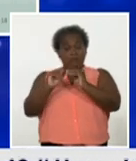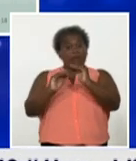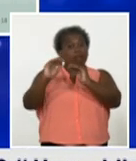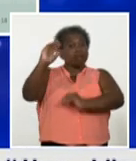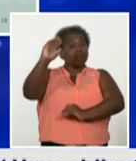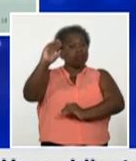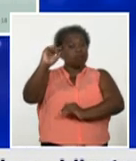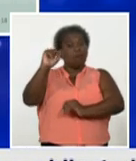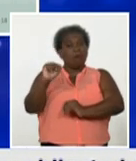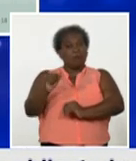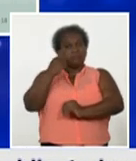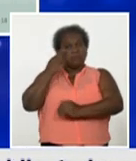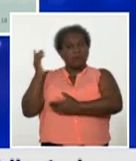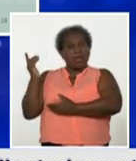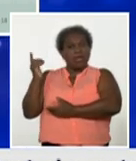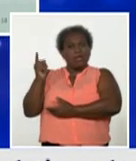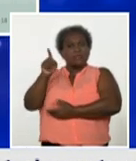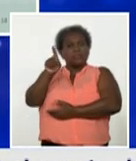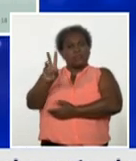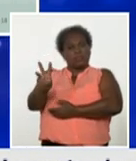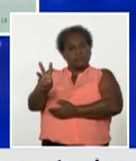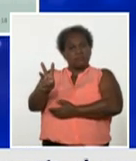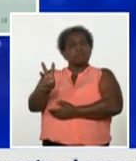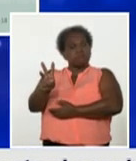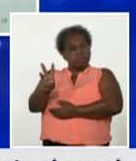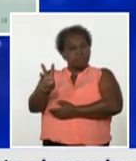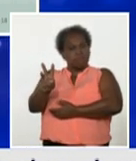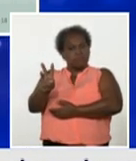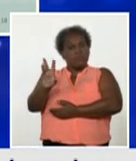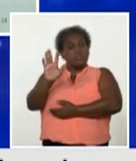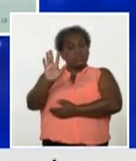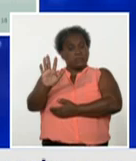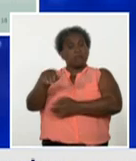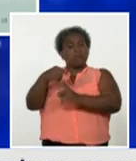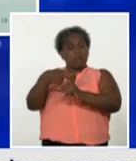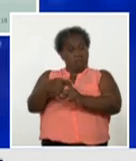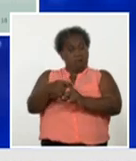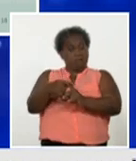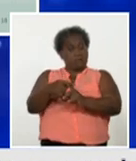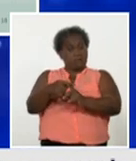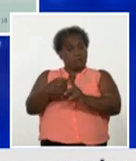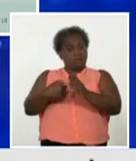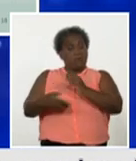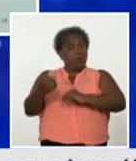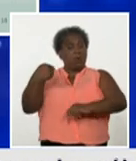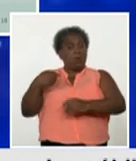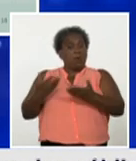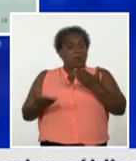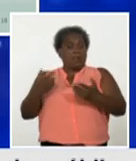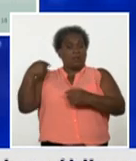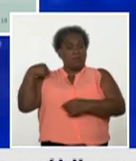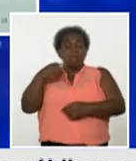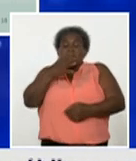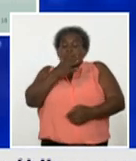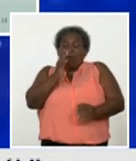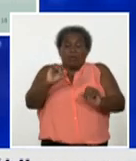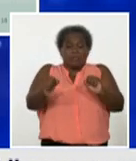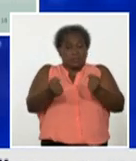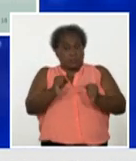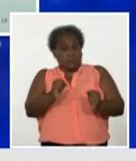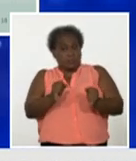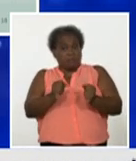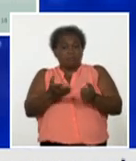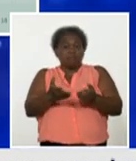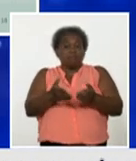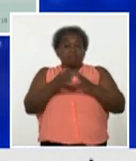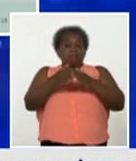13 casos ayer si bien son 5 más que el día anterior pero parece que va controlando la transmisión del